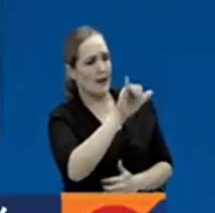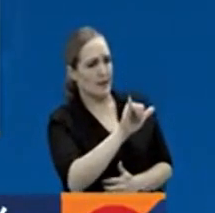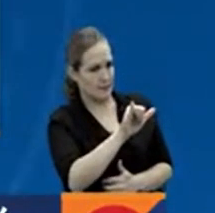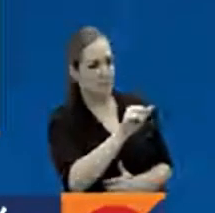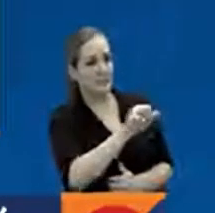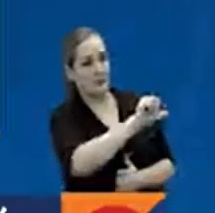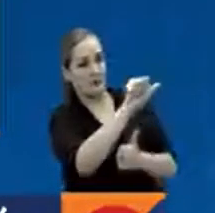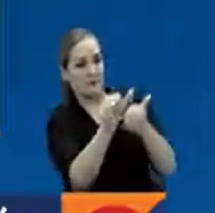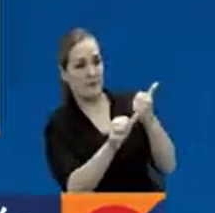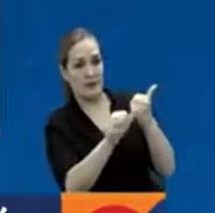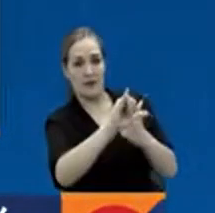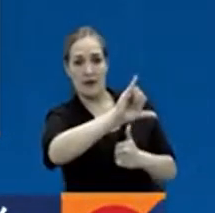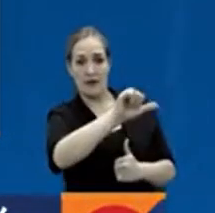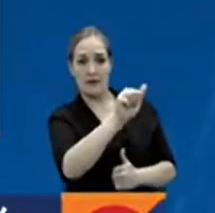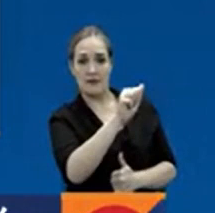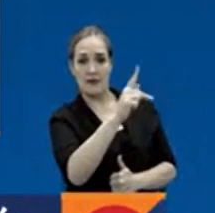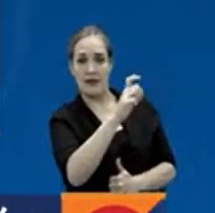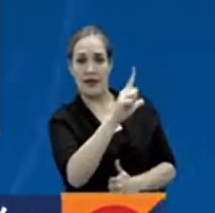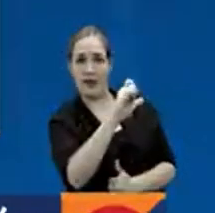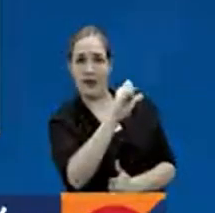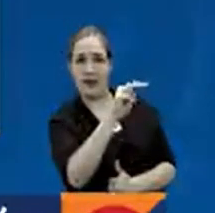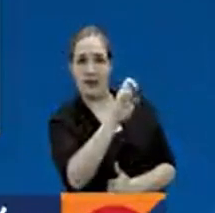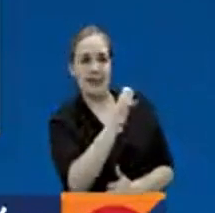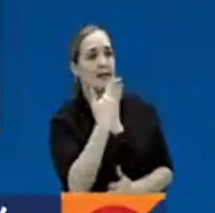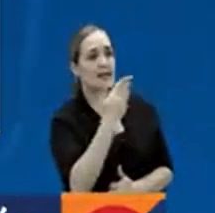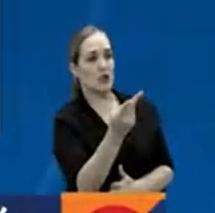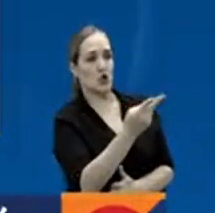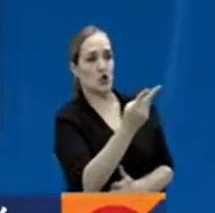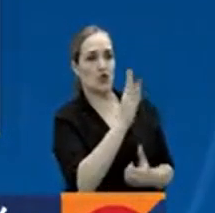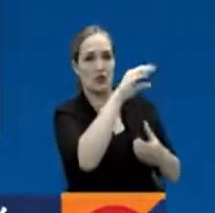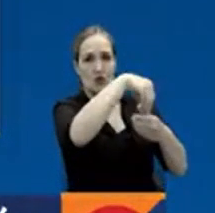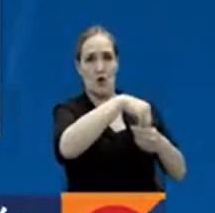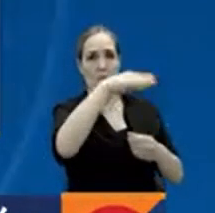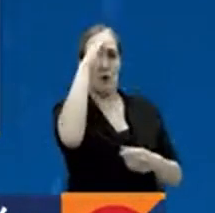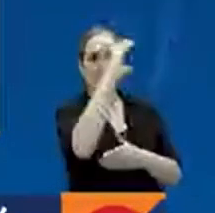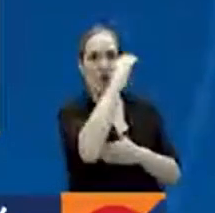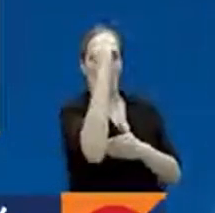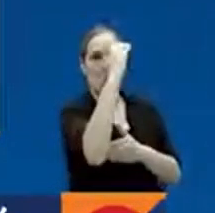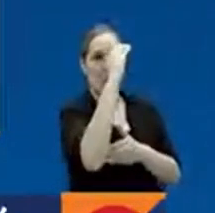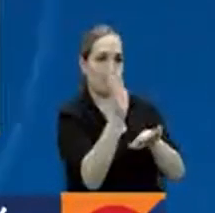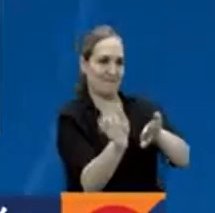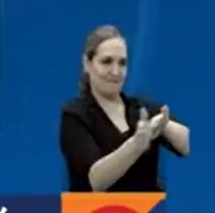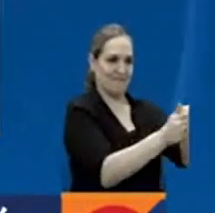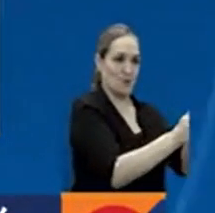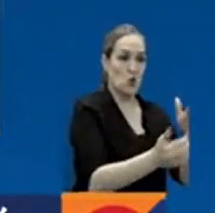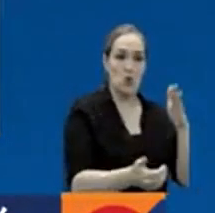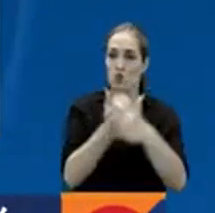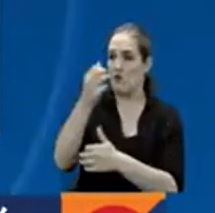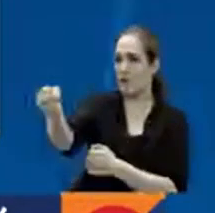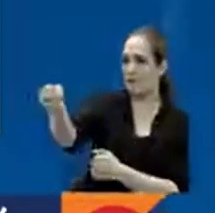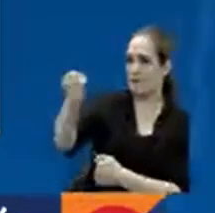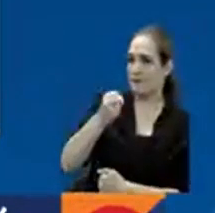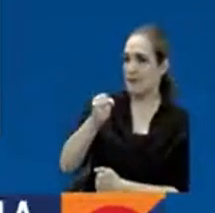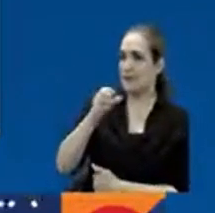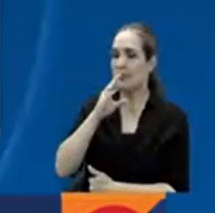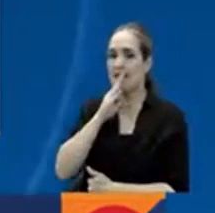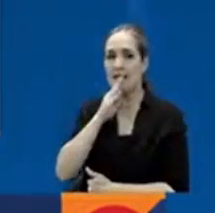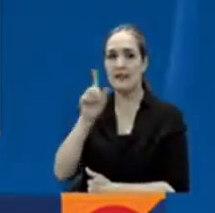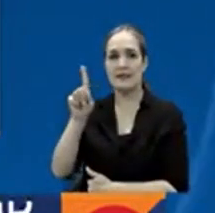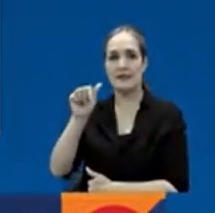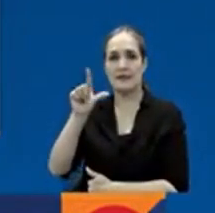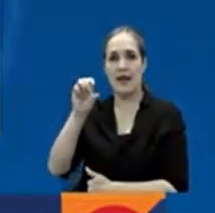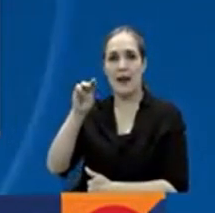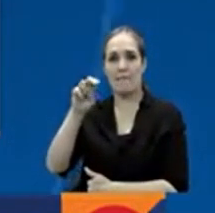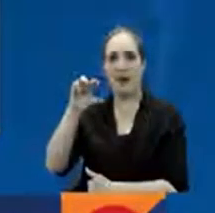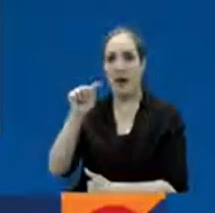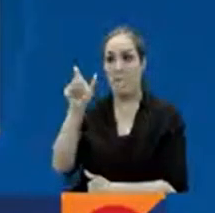general Jaqueline Navarro en la Policía de Colombia. El nuevo director de la Policía será el general retirado William Salamanca. Es